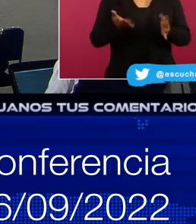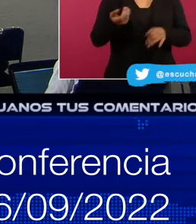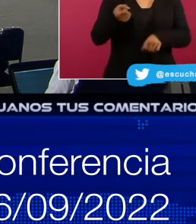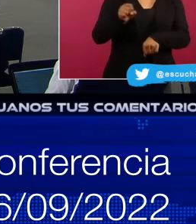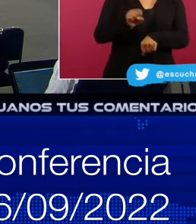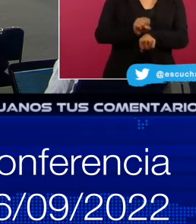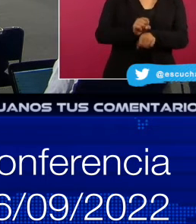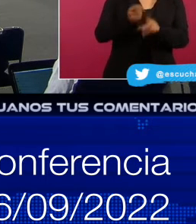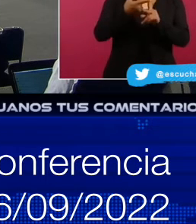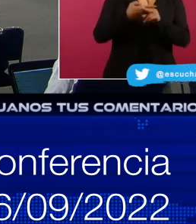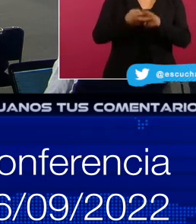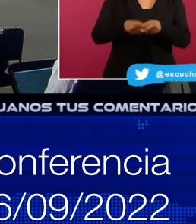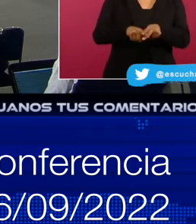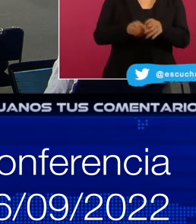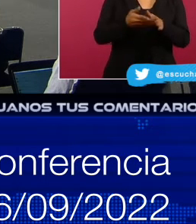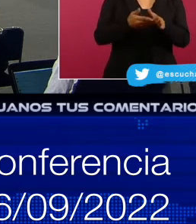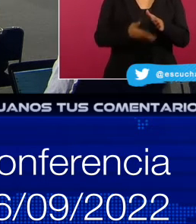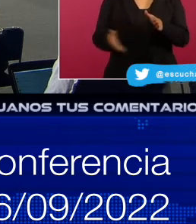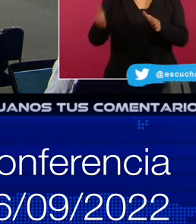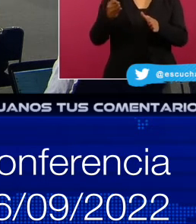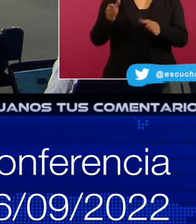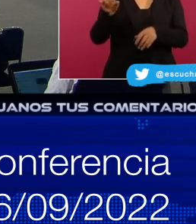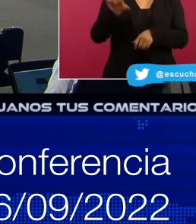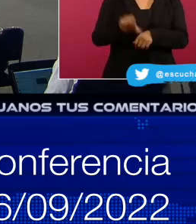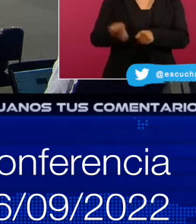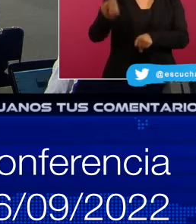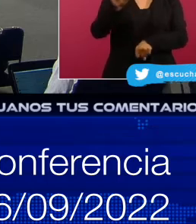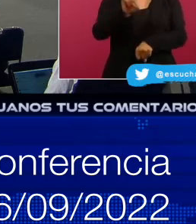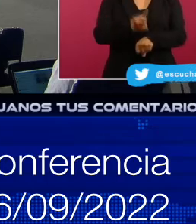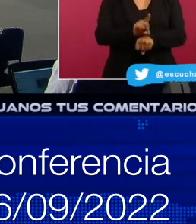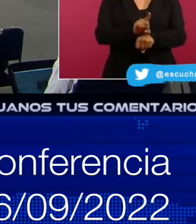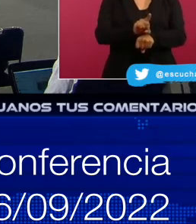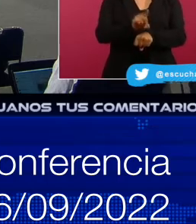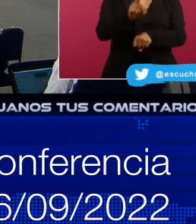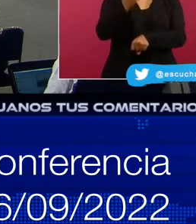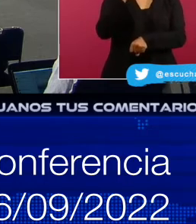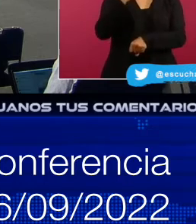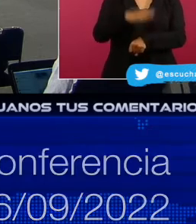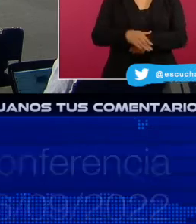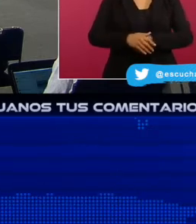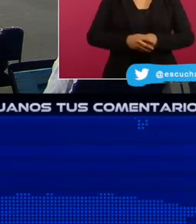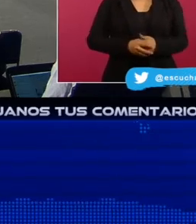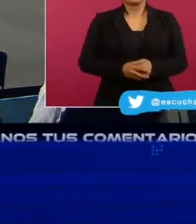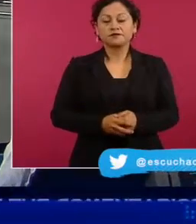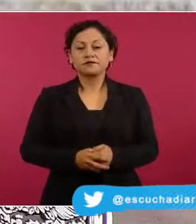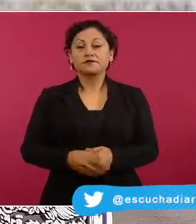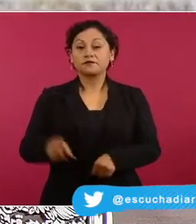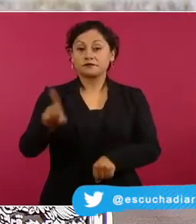este día es de luto nacional